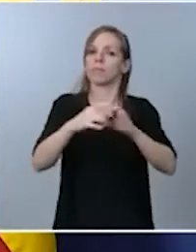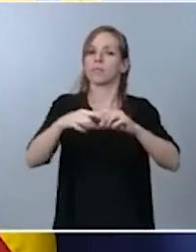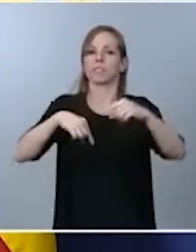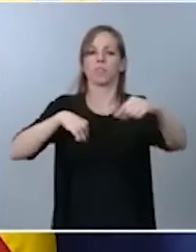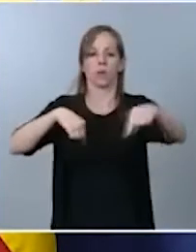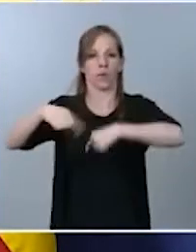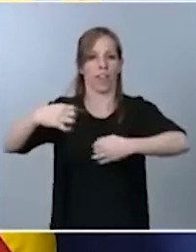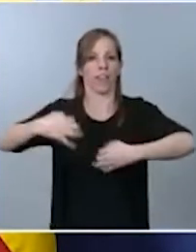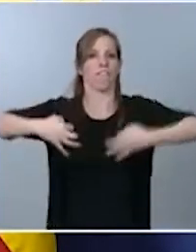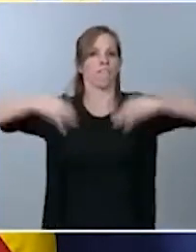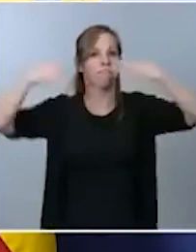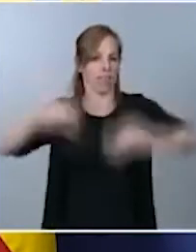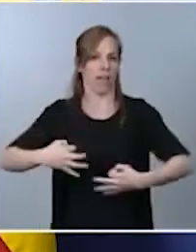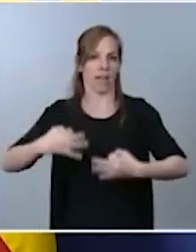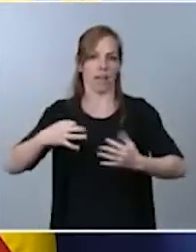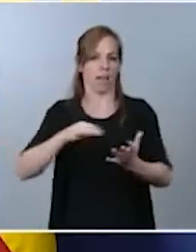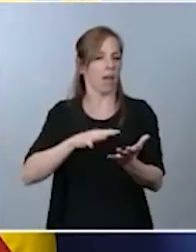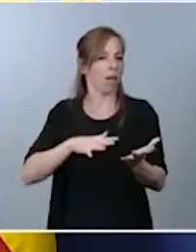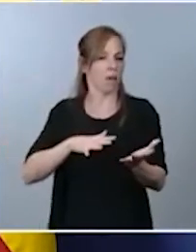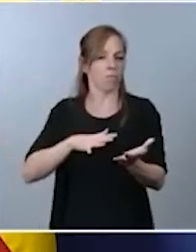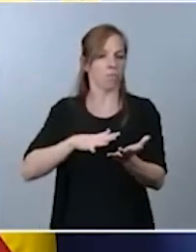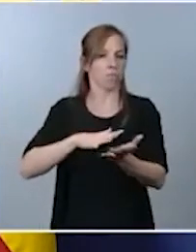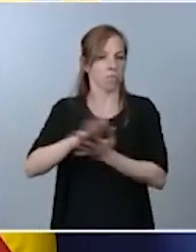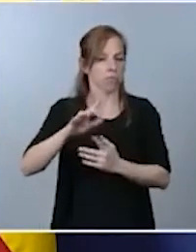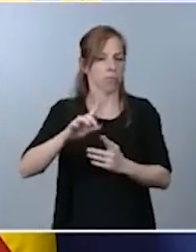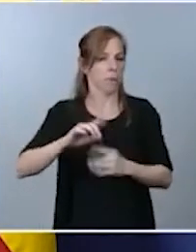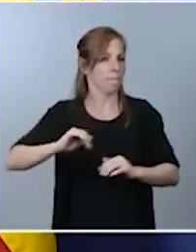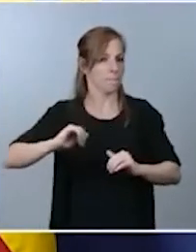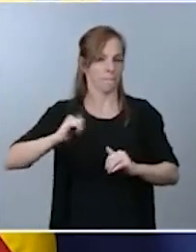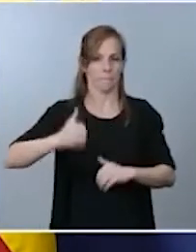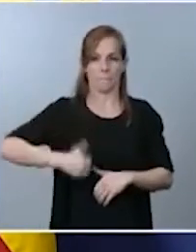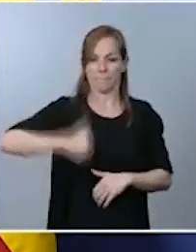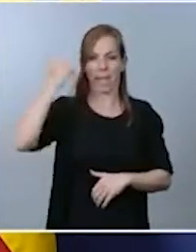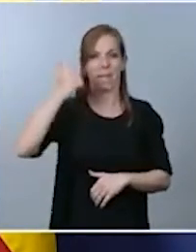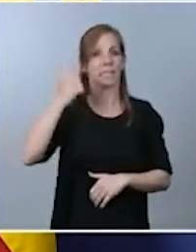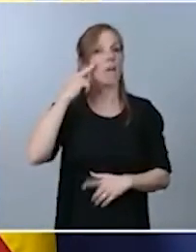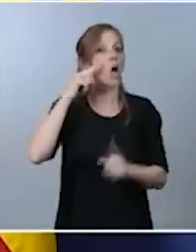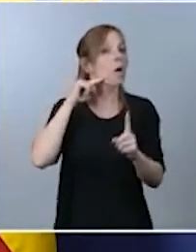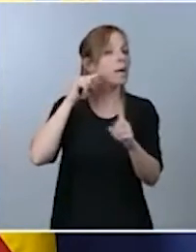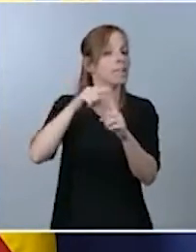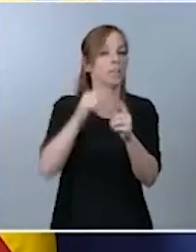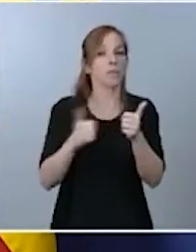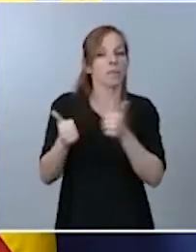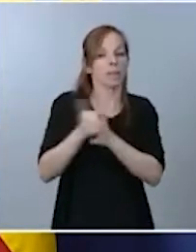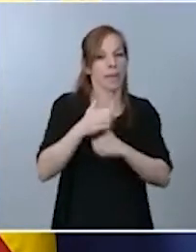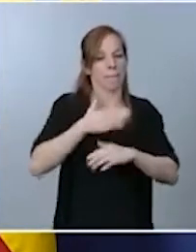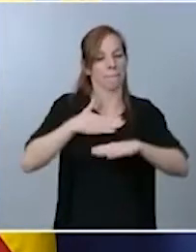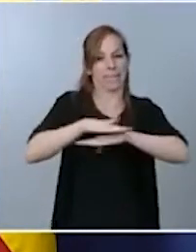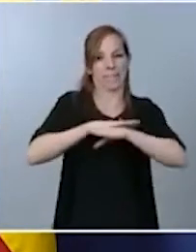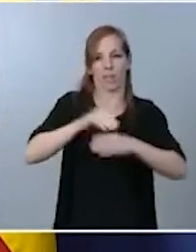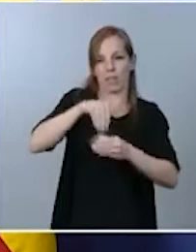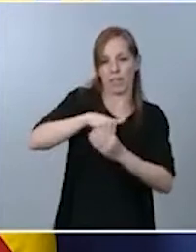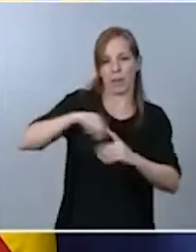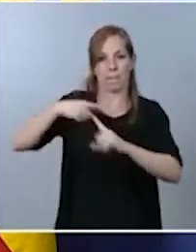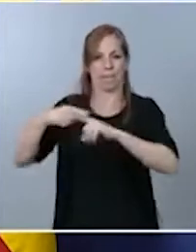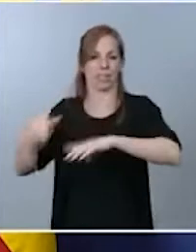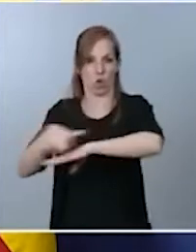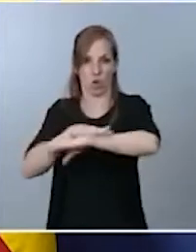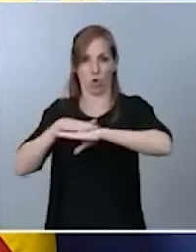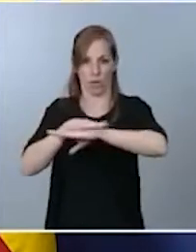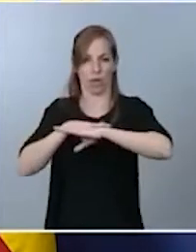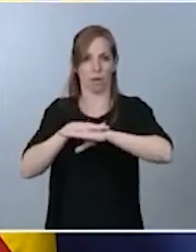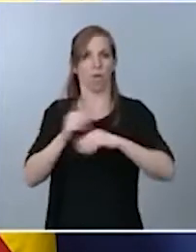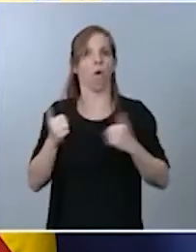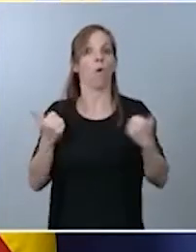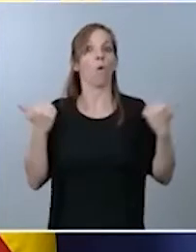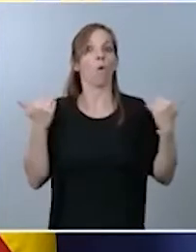afectan a la consecución del objetivo prioritario del Ministerio del Interior y del Gobierno y que no es otro que reducir